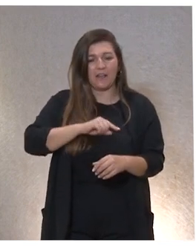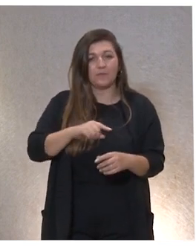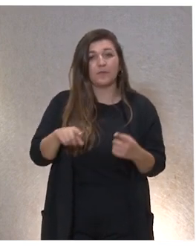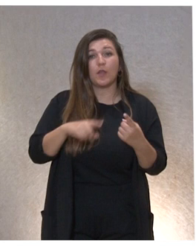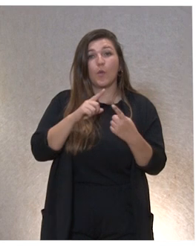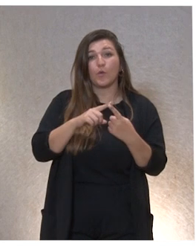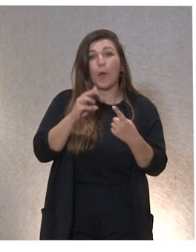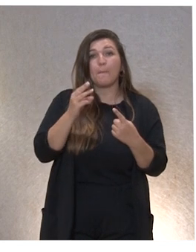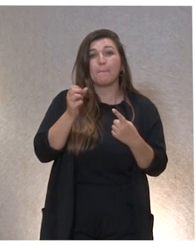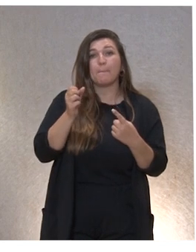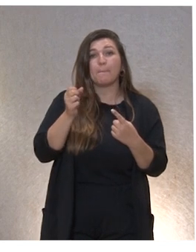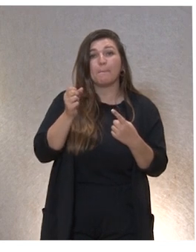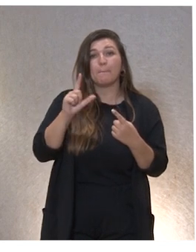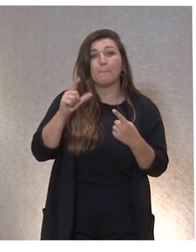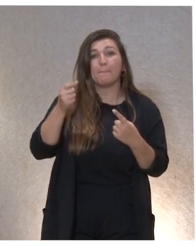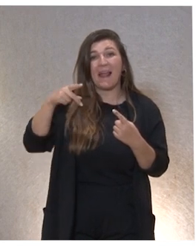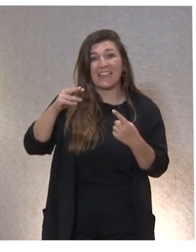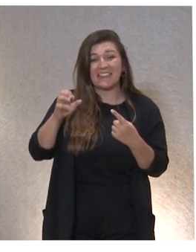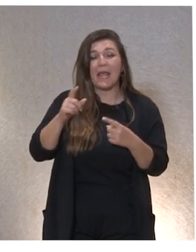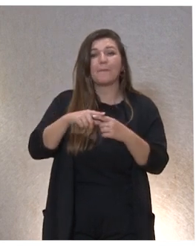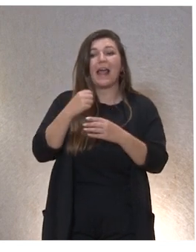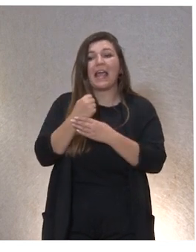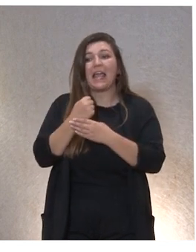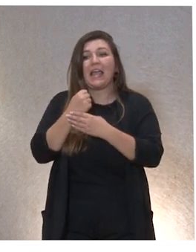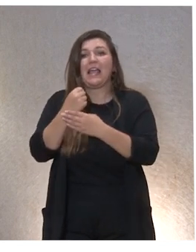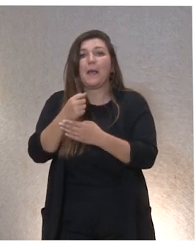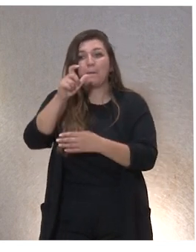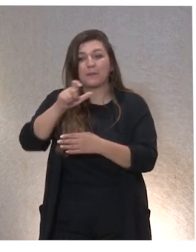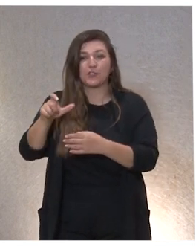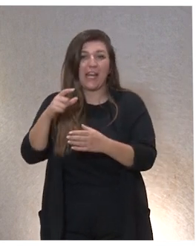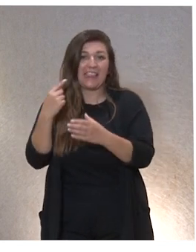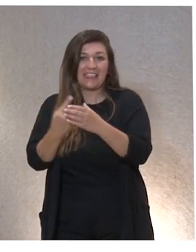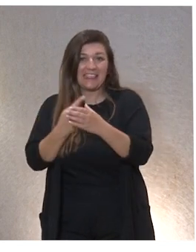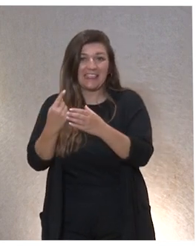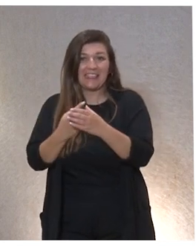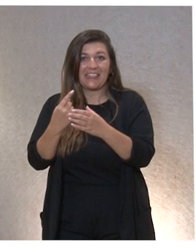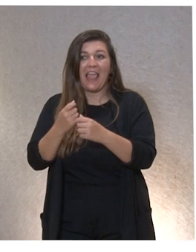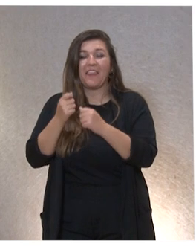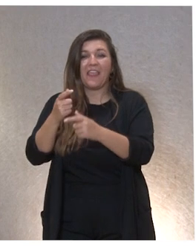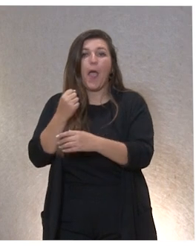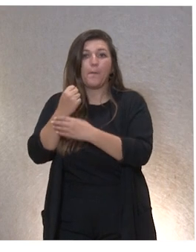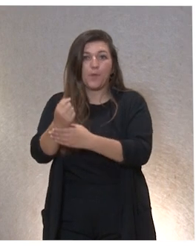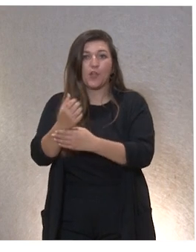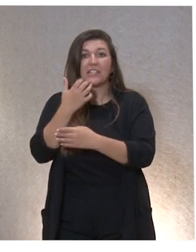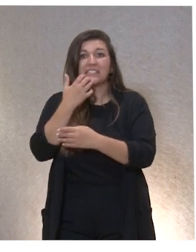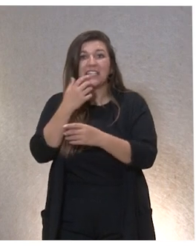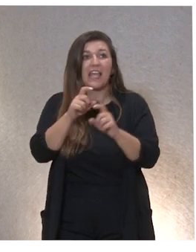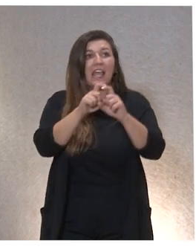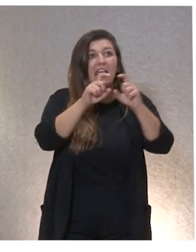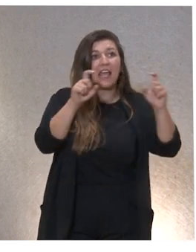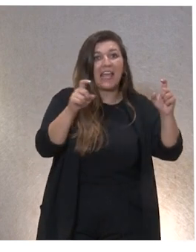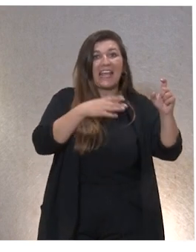que es para dar los mejores apoyos a las personas con TEA que solicitan una plaza en una entidad que no es especialista